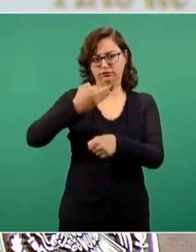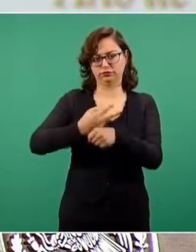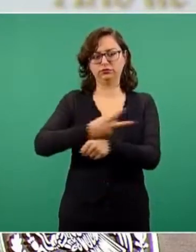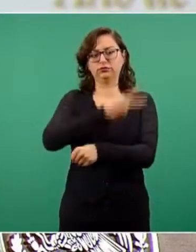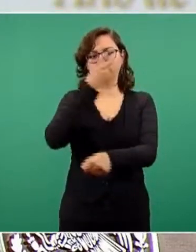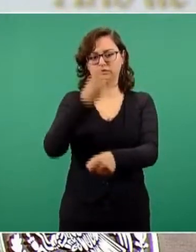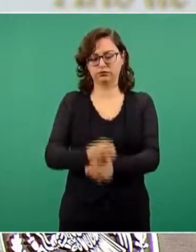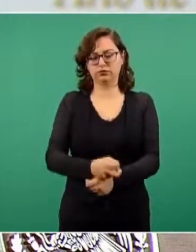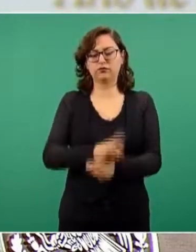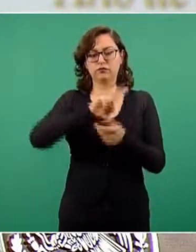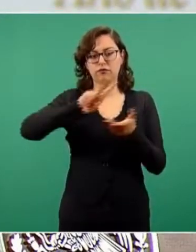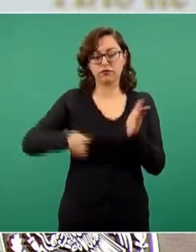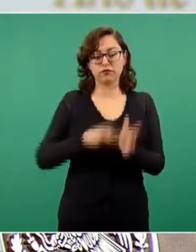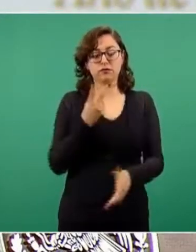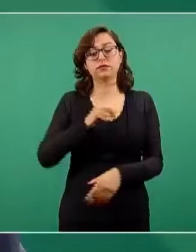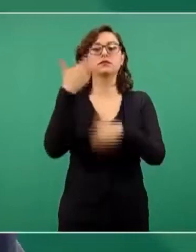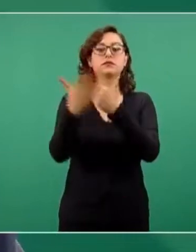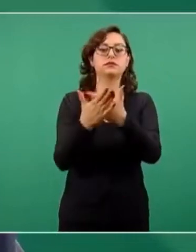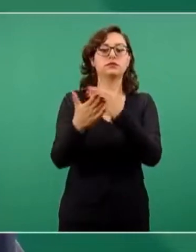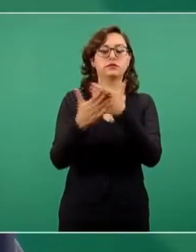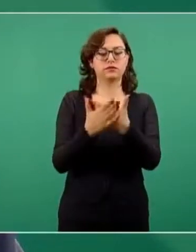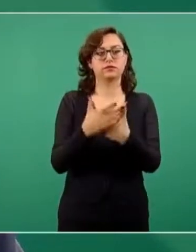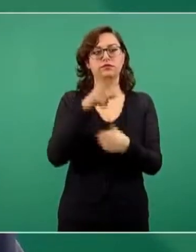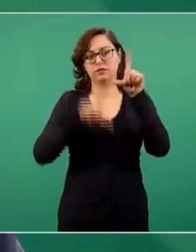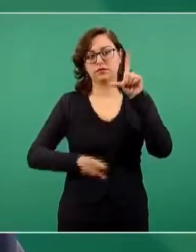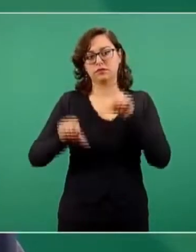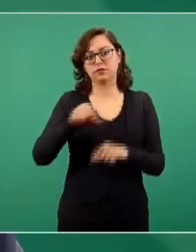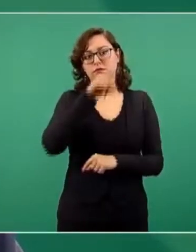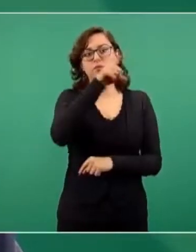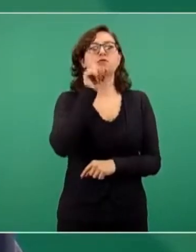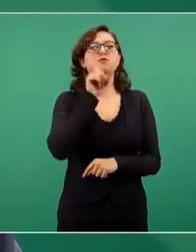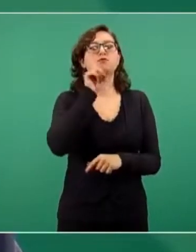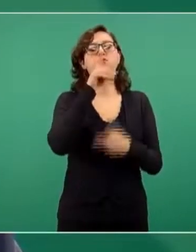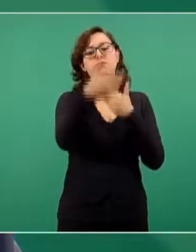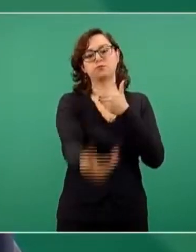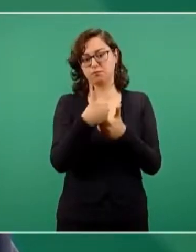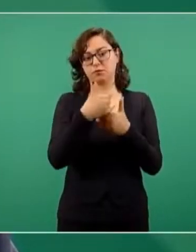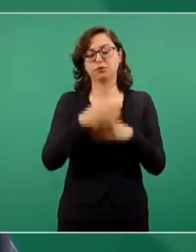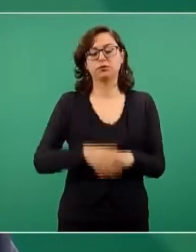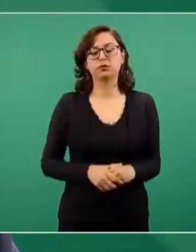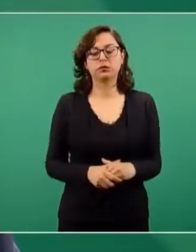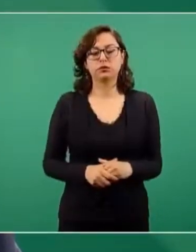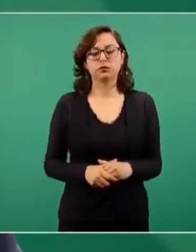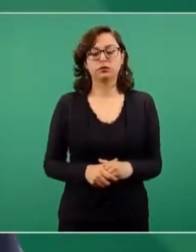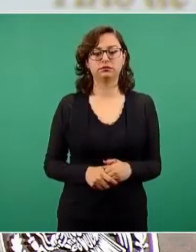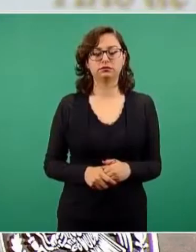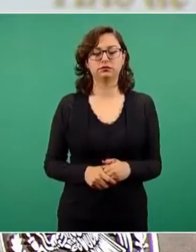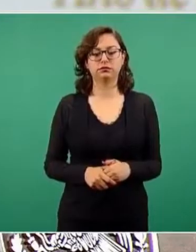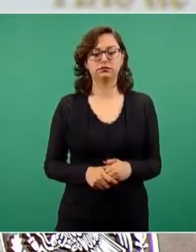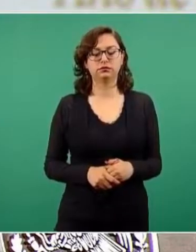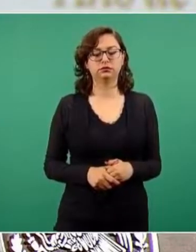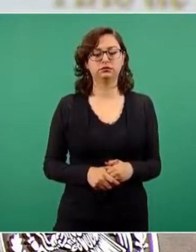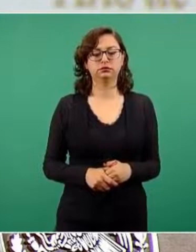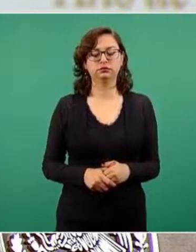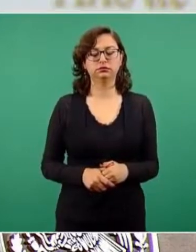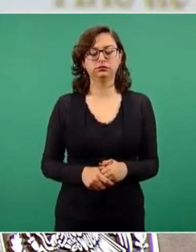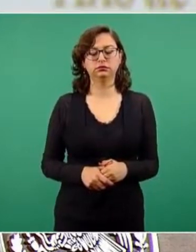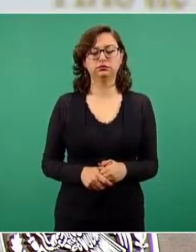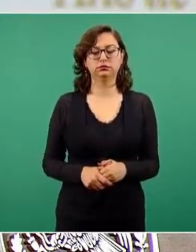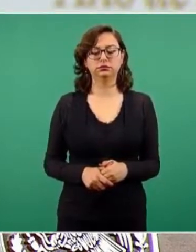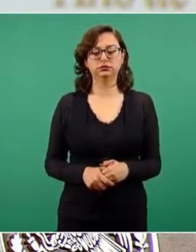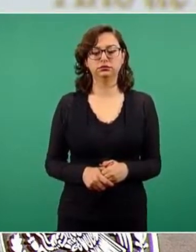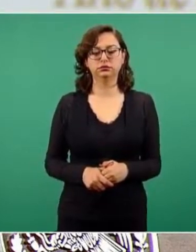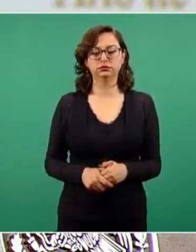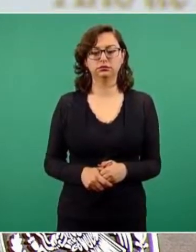ella va a visitar México. Y ahora vamos a explicar con